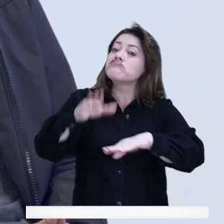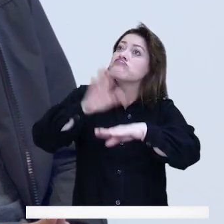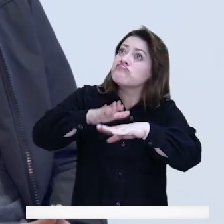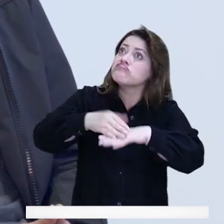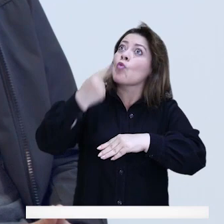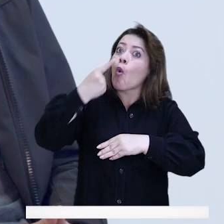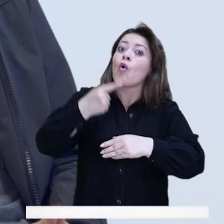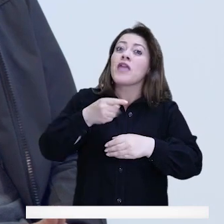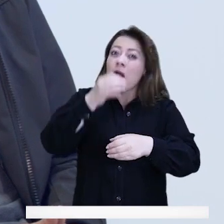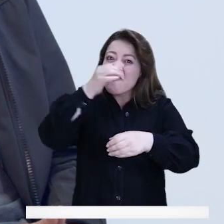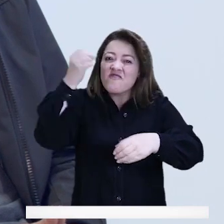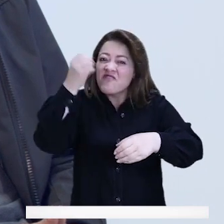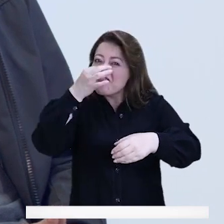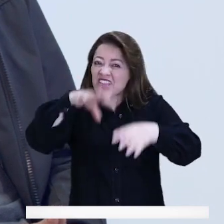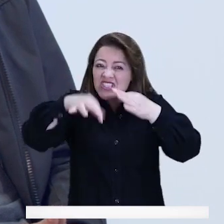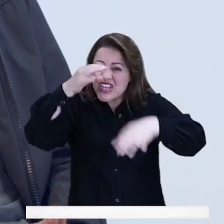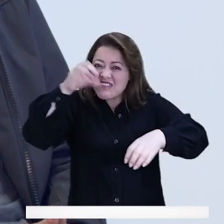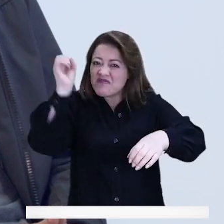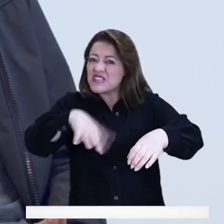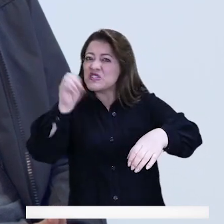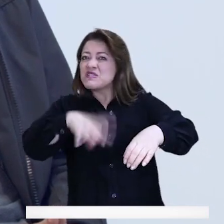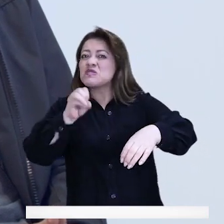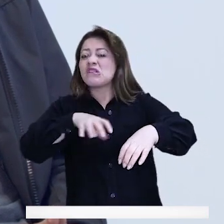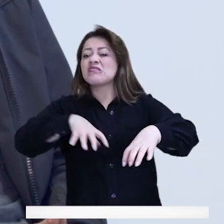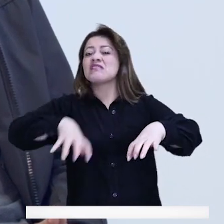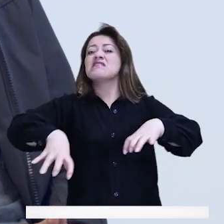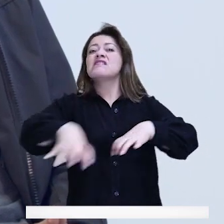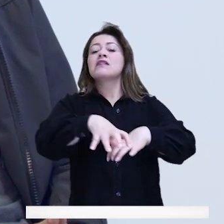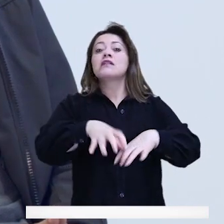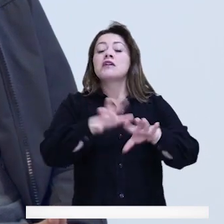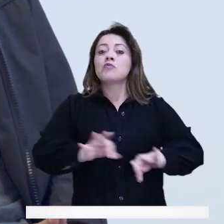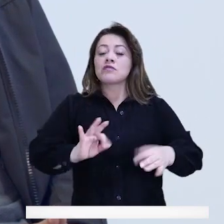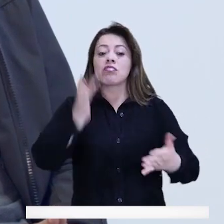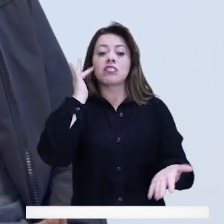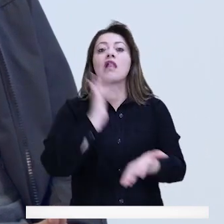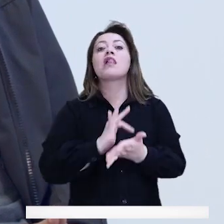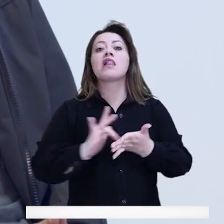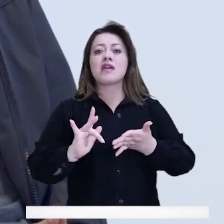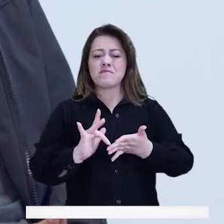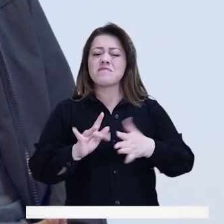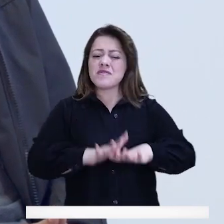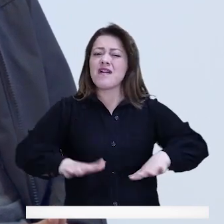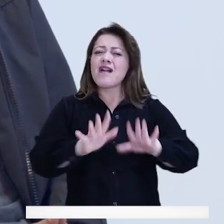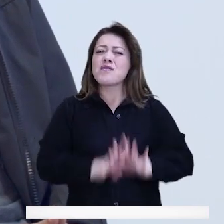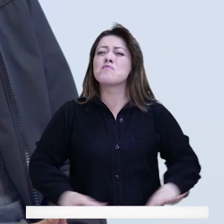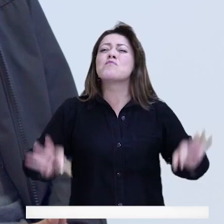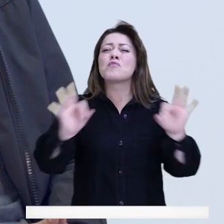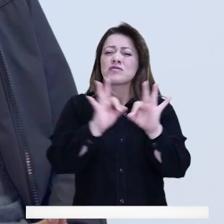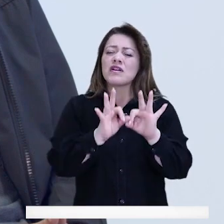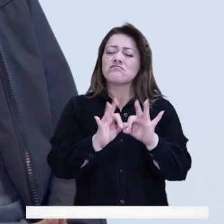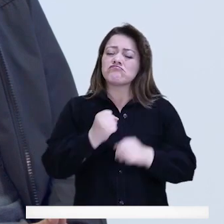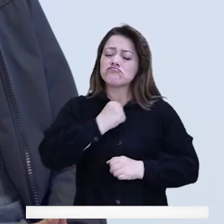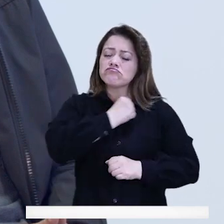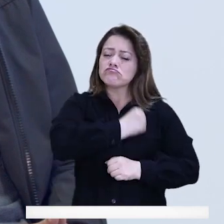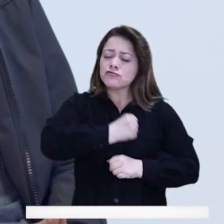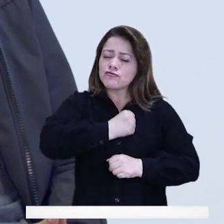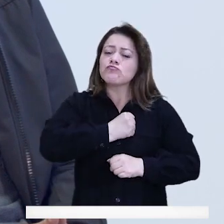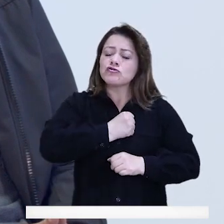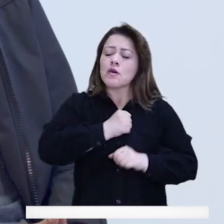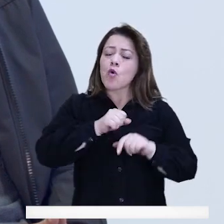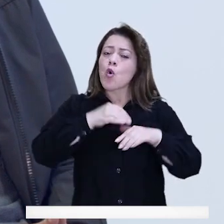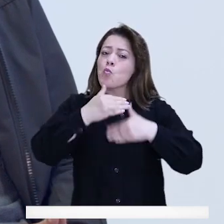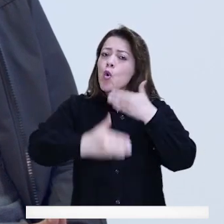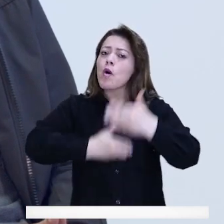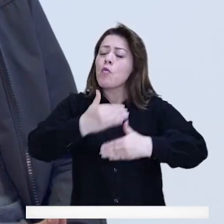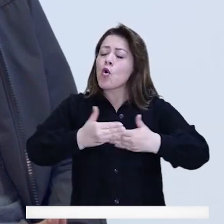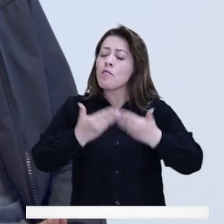basura porque la basura también tiene que ver con el desorden y con el caos que estamos viviendo como le hemos denominado ventanas rotas. Así que un poquito de